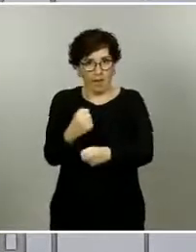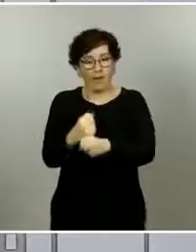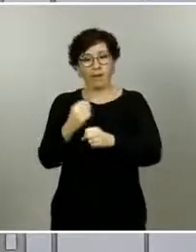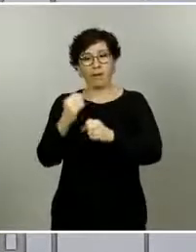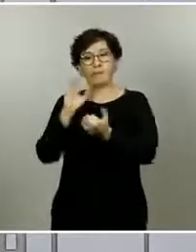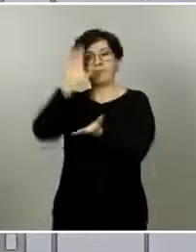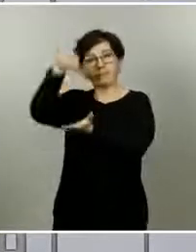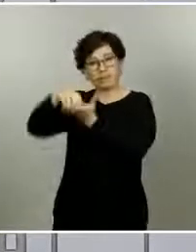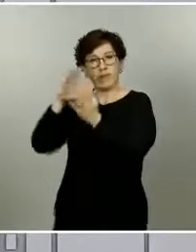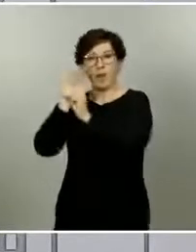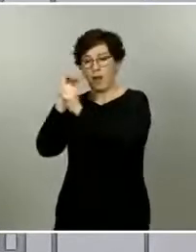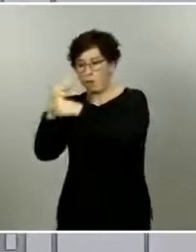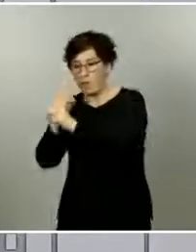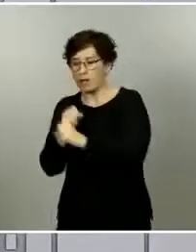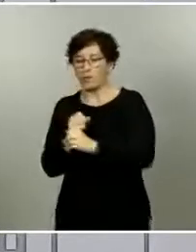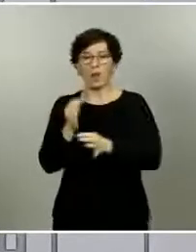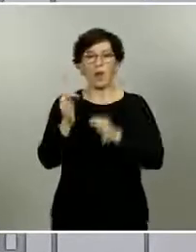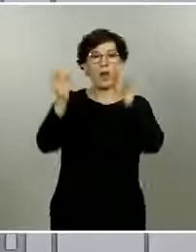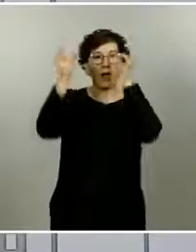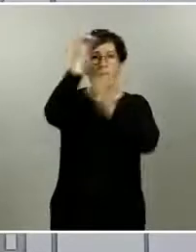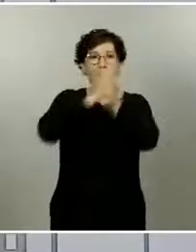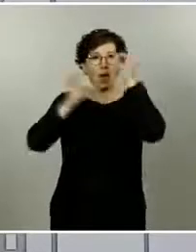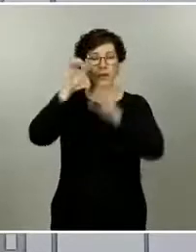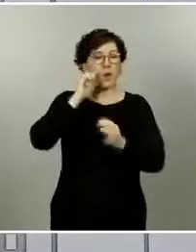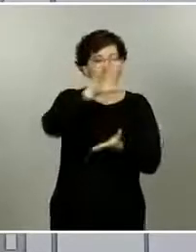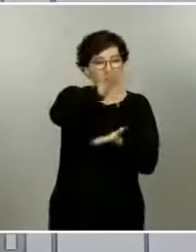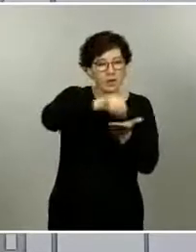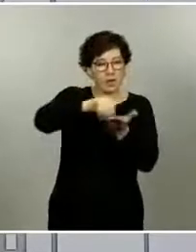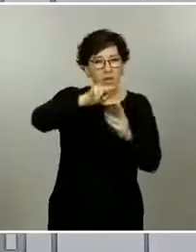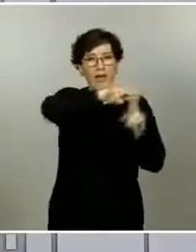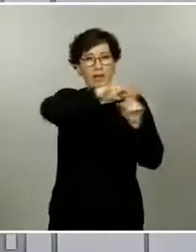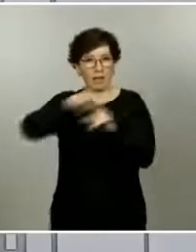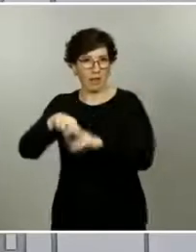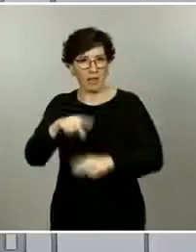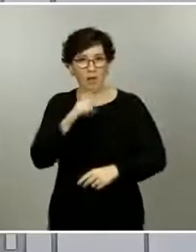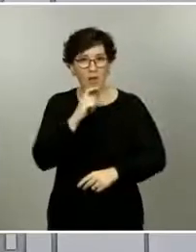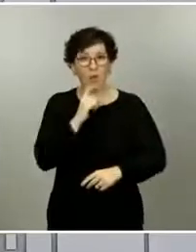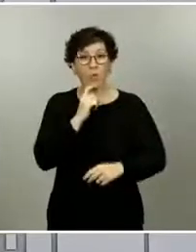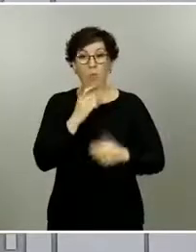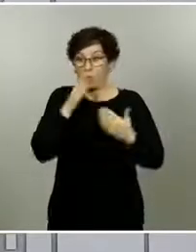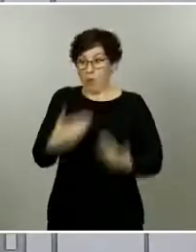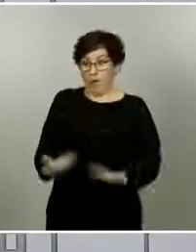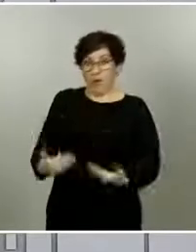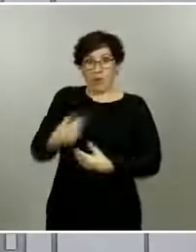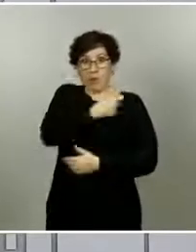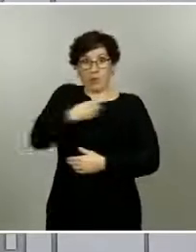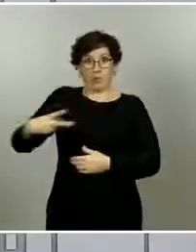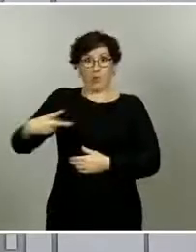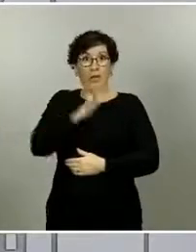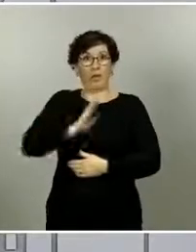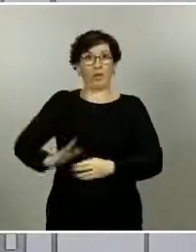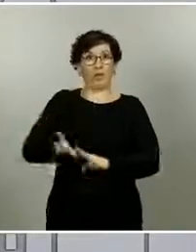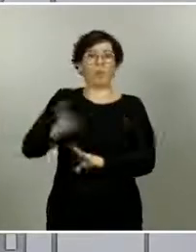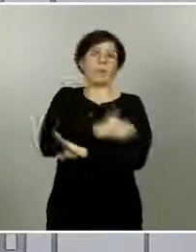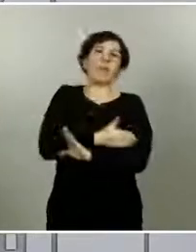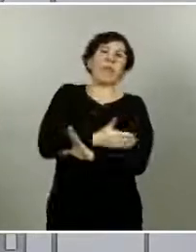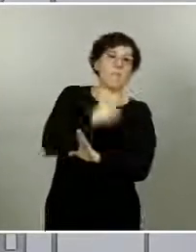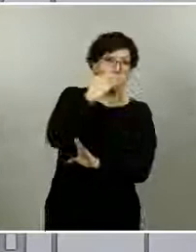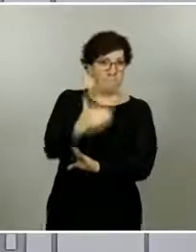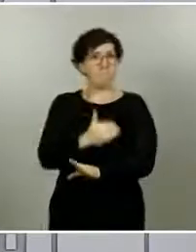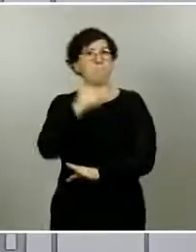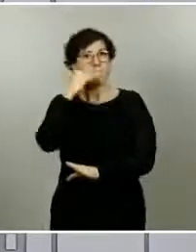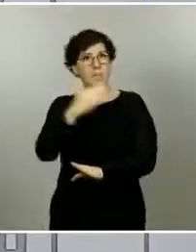laboratorio como en análisis de datos, pero estos resultados son ya suficientemente sólidos como para pensar